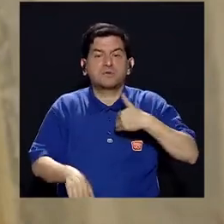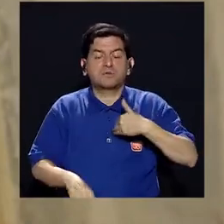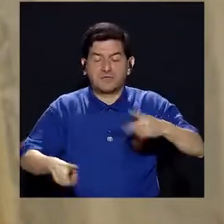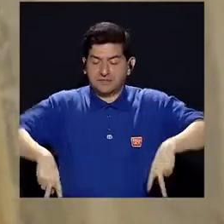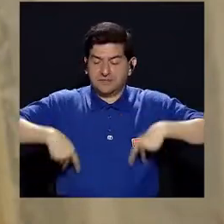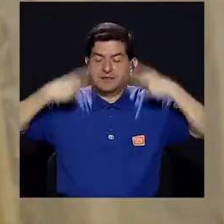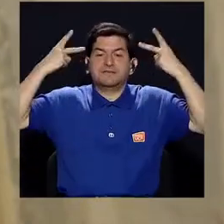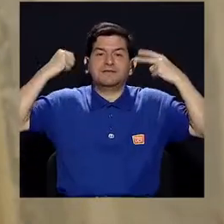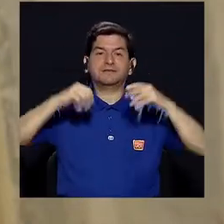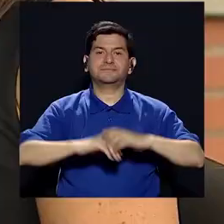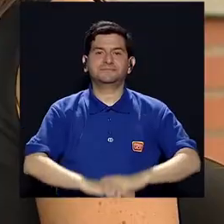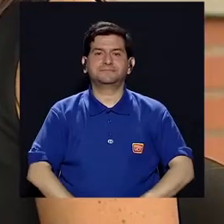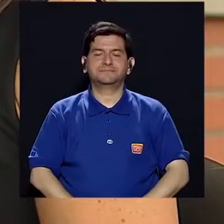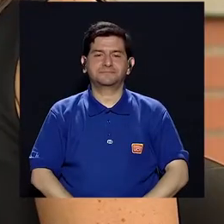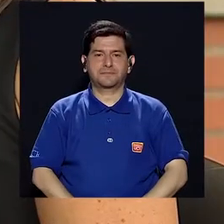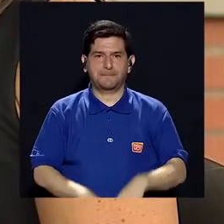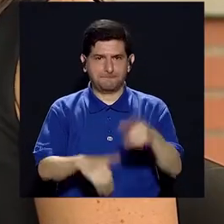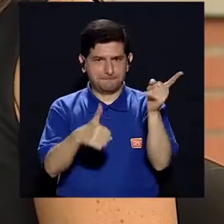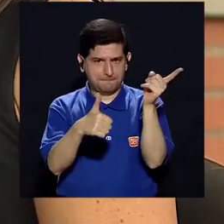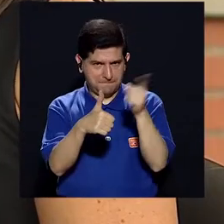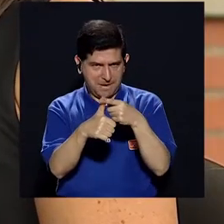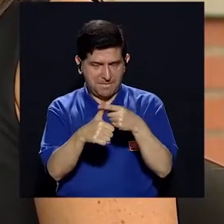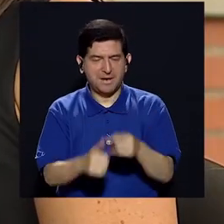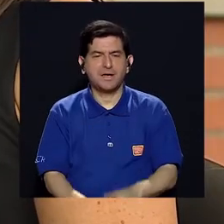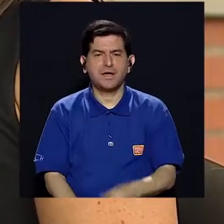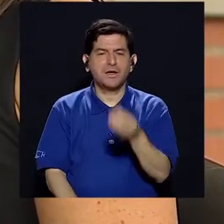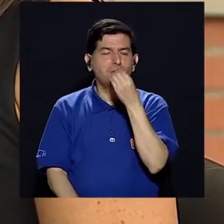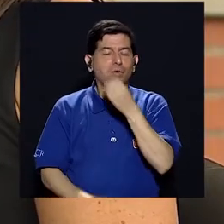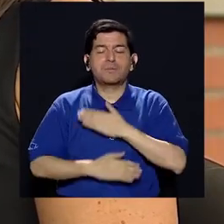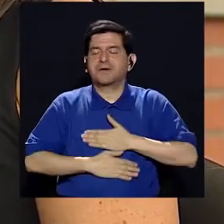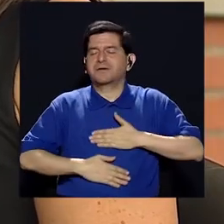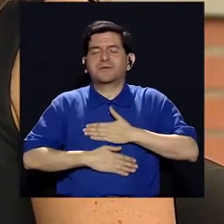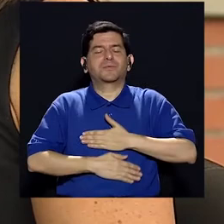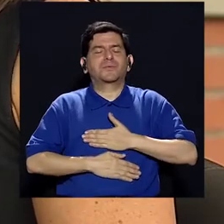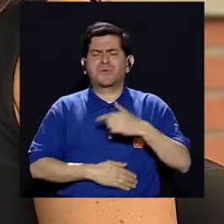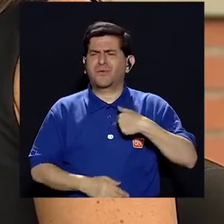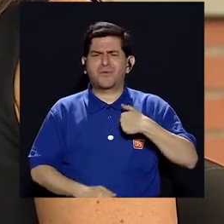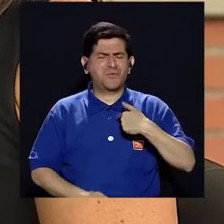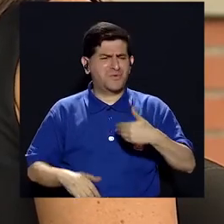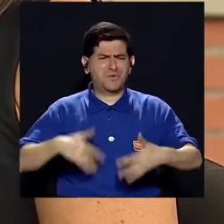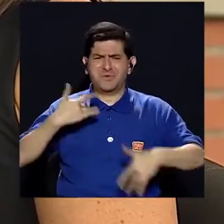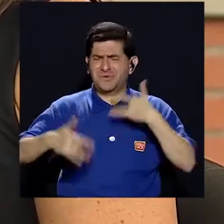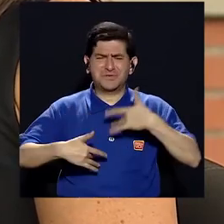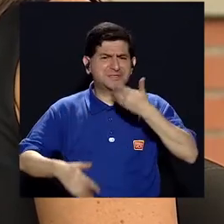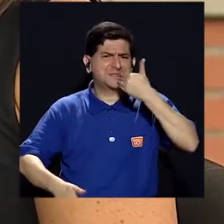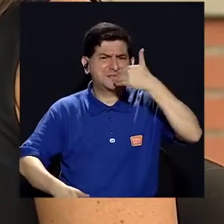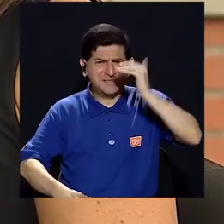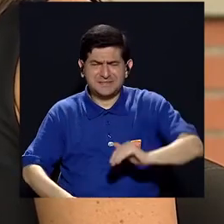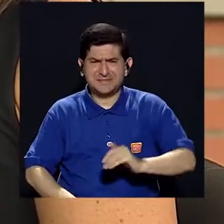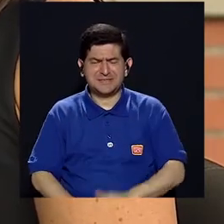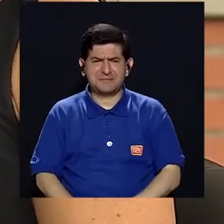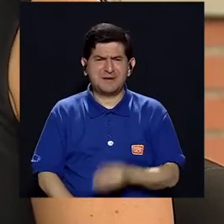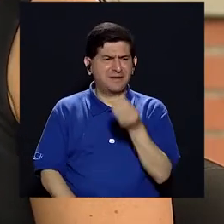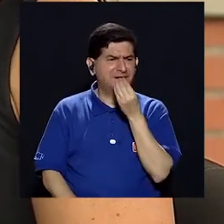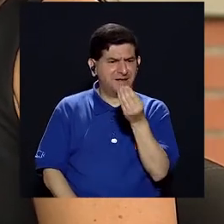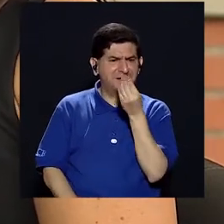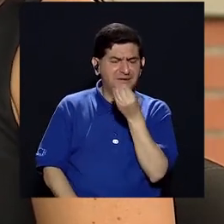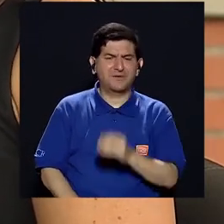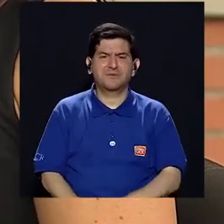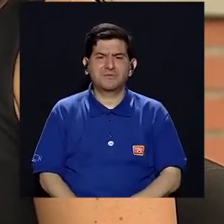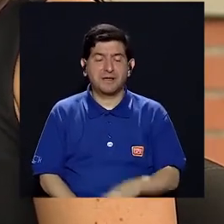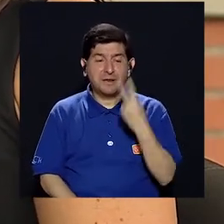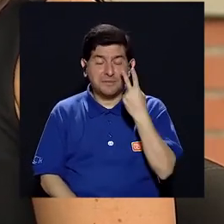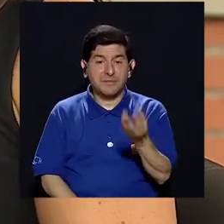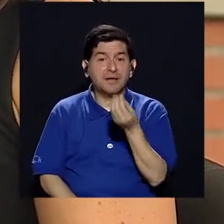tienen en nuestra vida. Bueno, primero que comer para mí es un placer y yo creo que uno no debería sentirse mal a la hora de estar